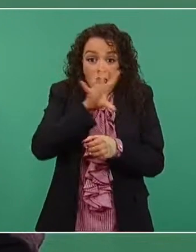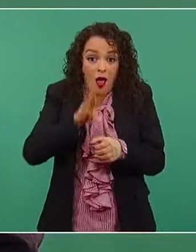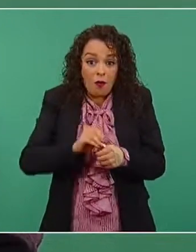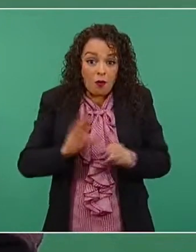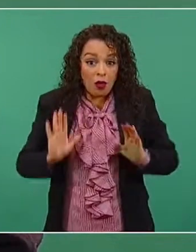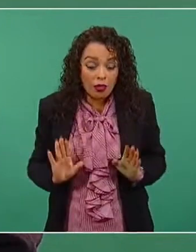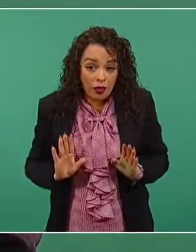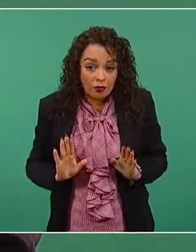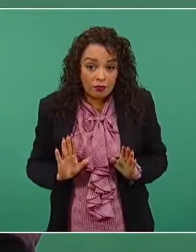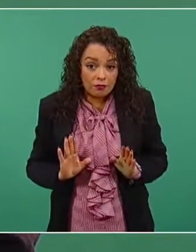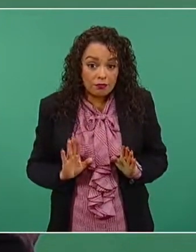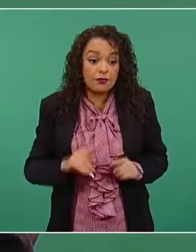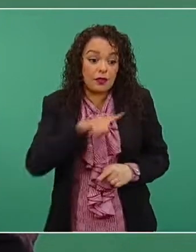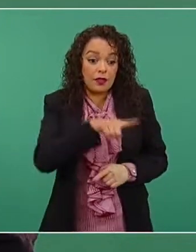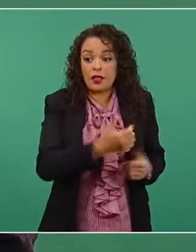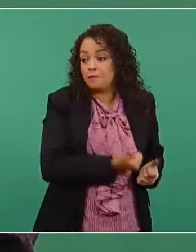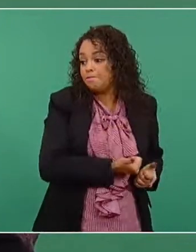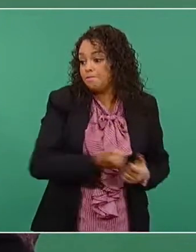llevaba este dinero,